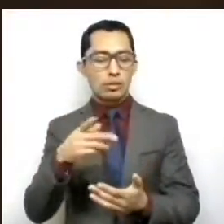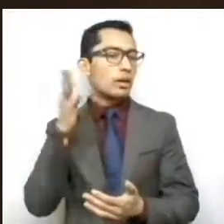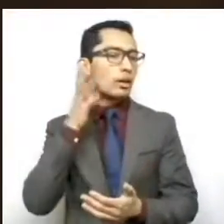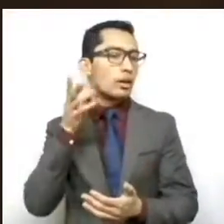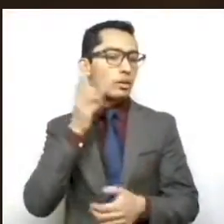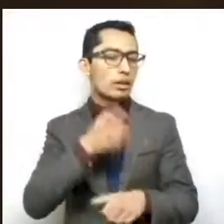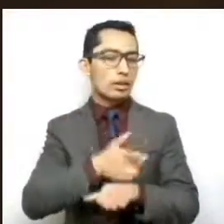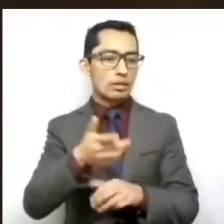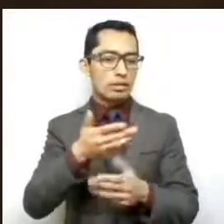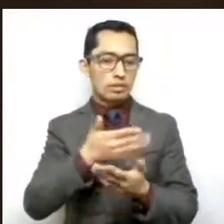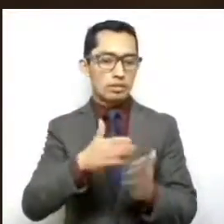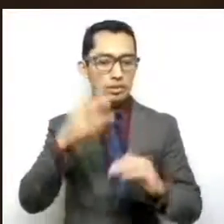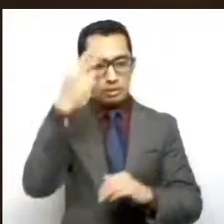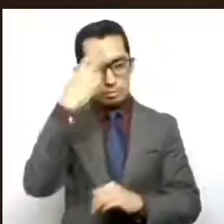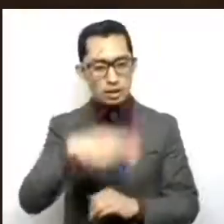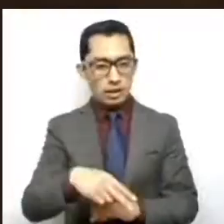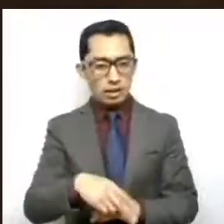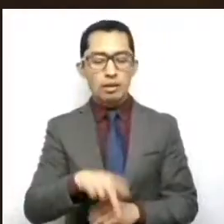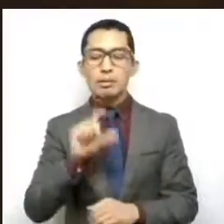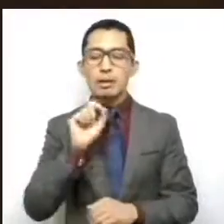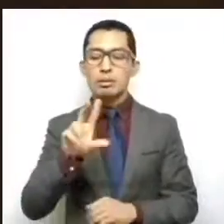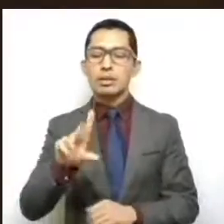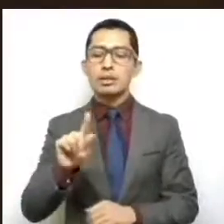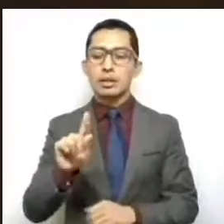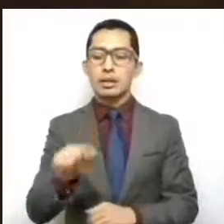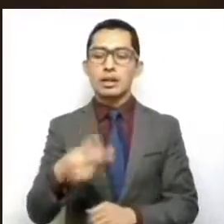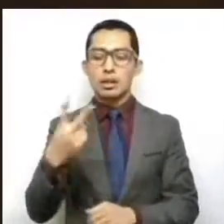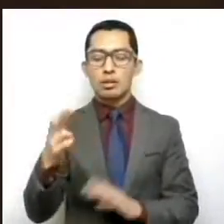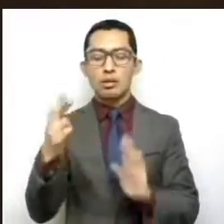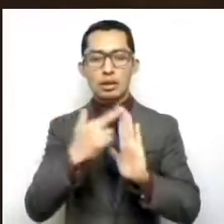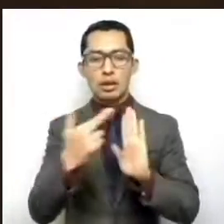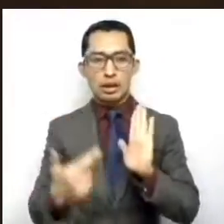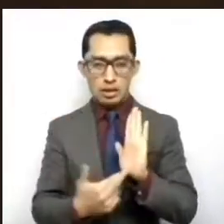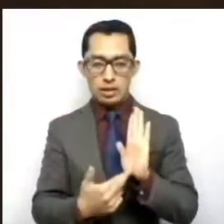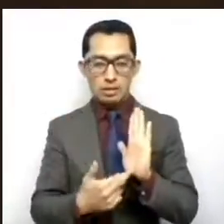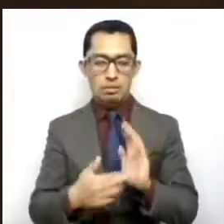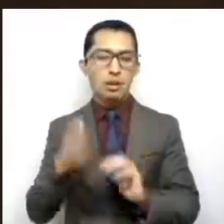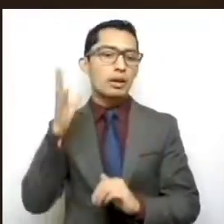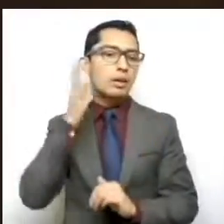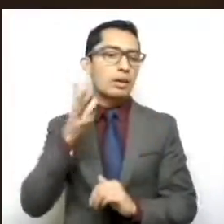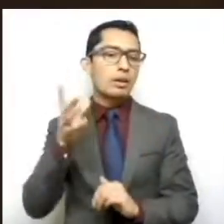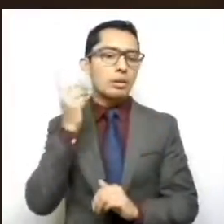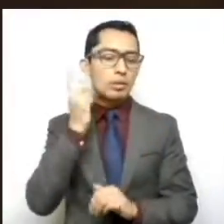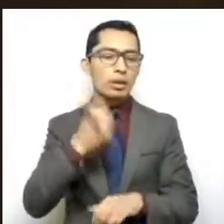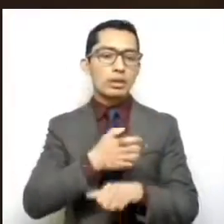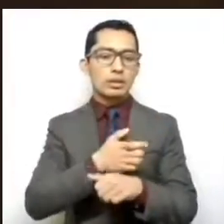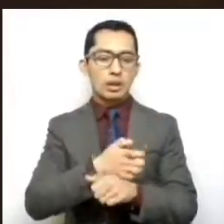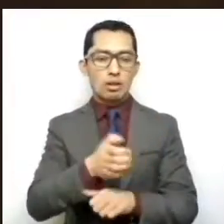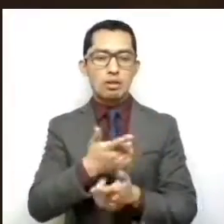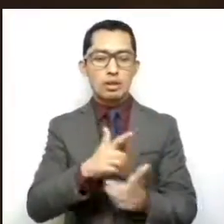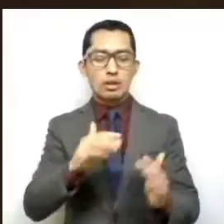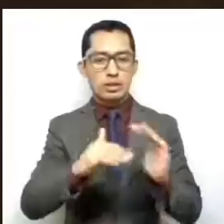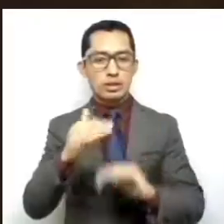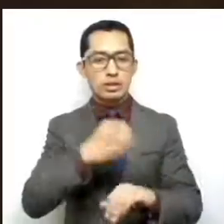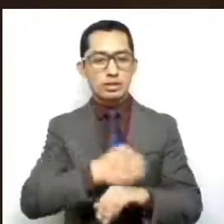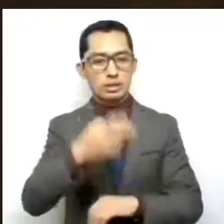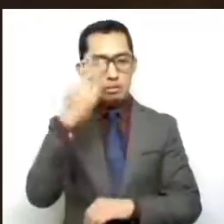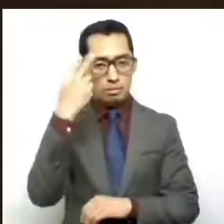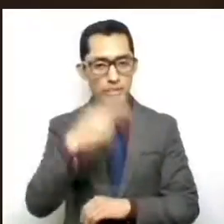Libre y Soberano de México y 72 del Reglamento del Poder Legislativo del Estado Libre y Soberano de México.